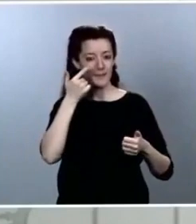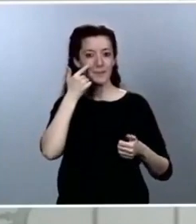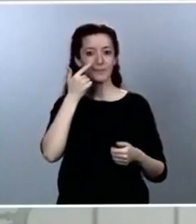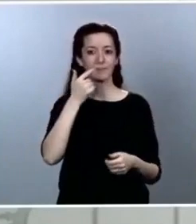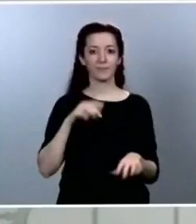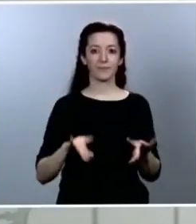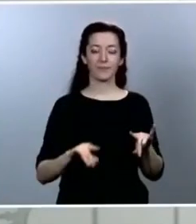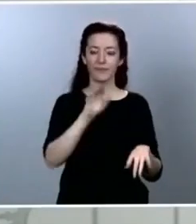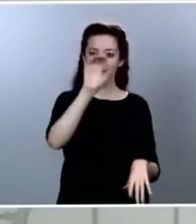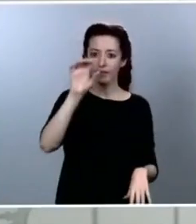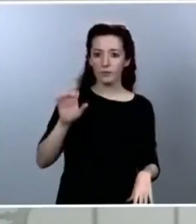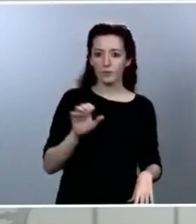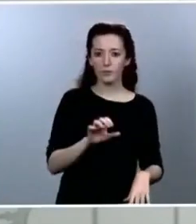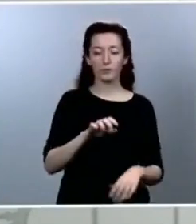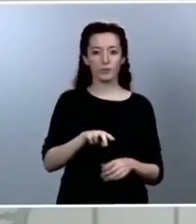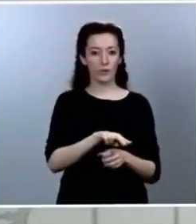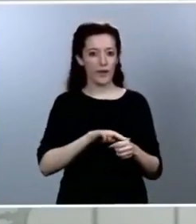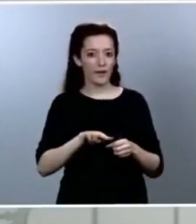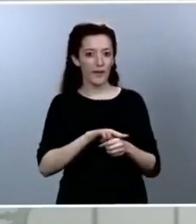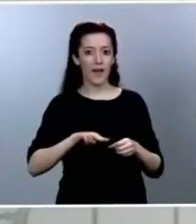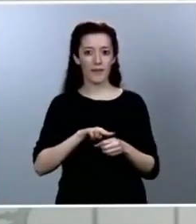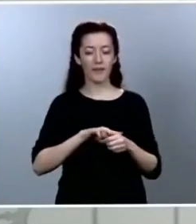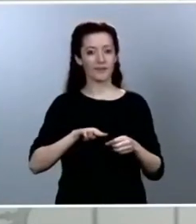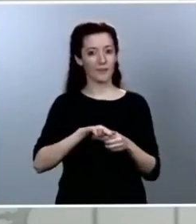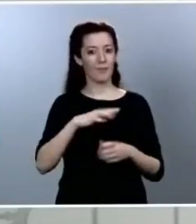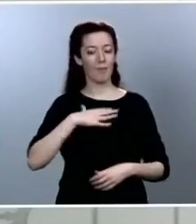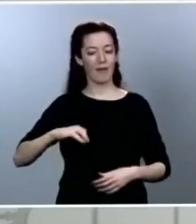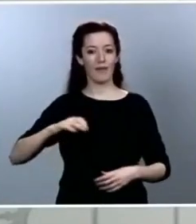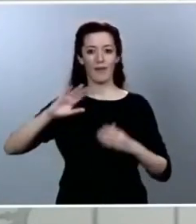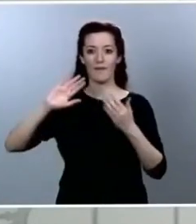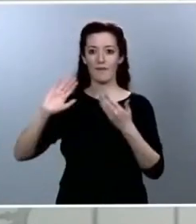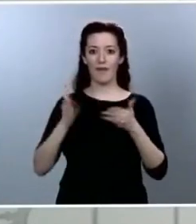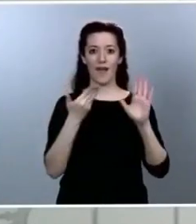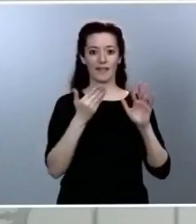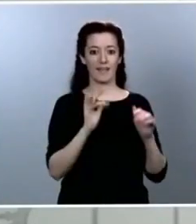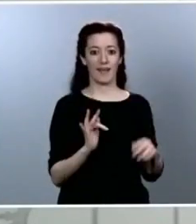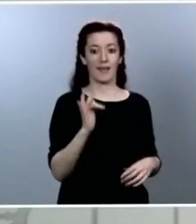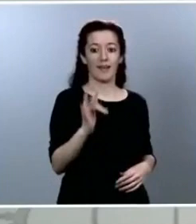van pasando a una fase o a otra y, en consecuencia,